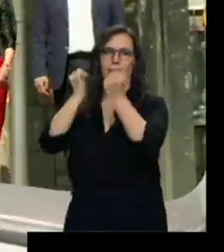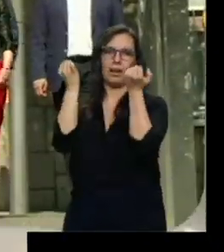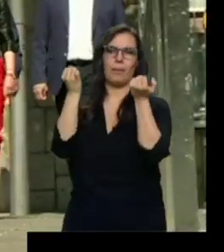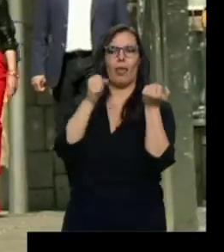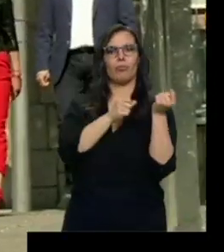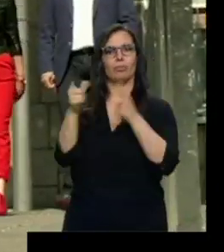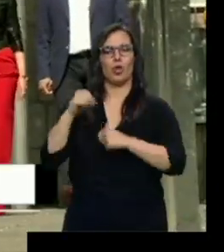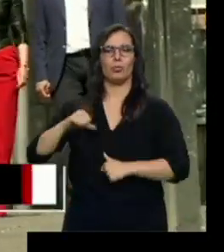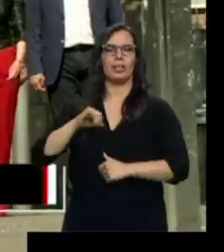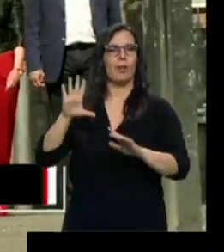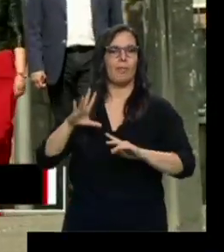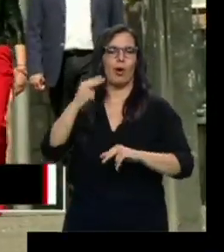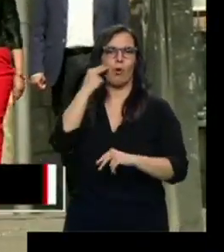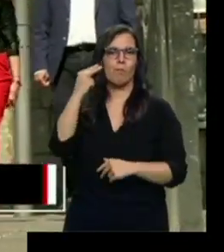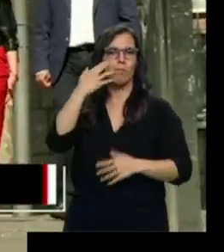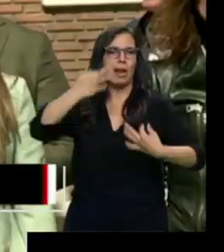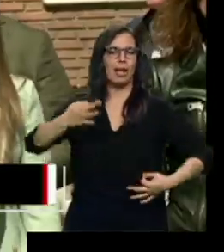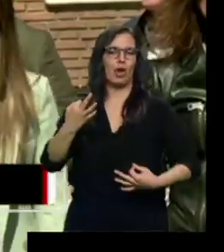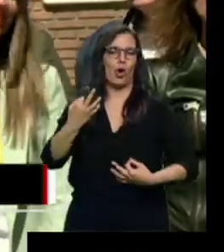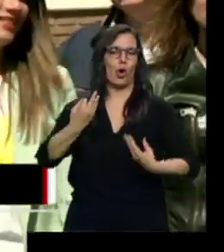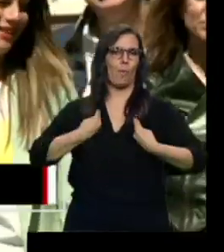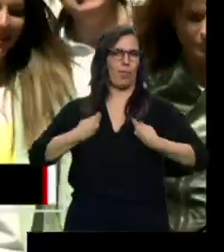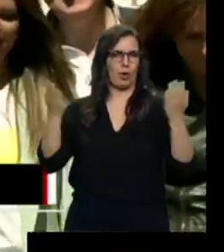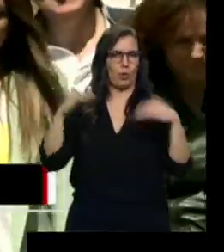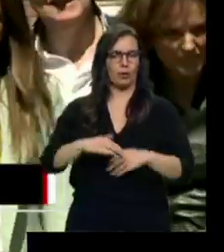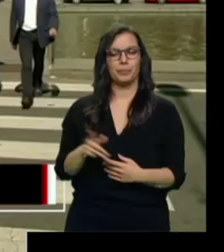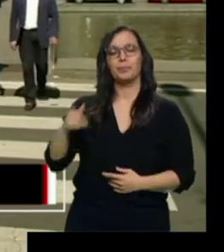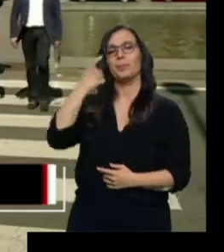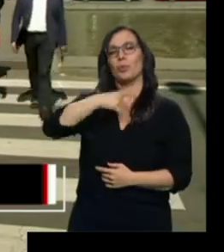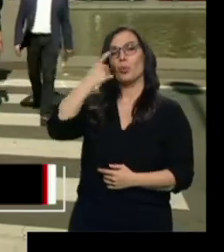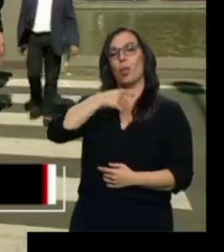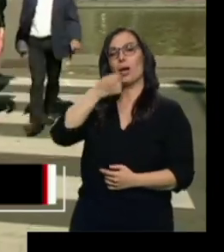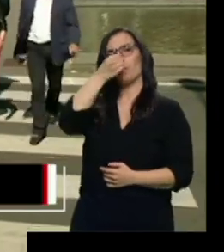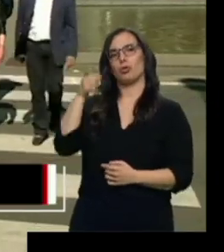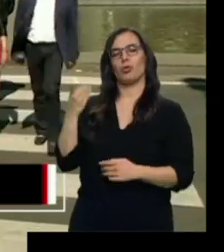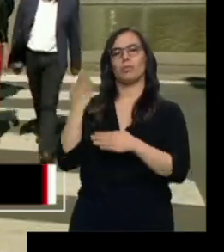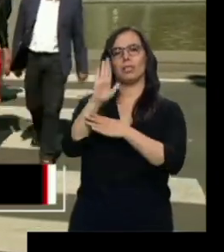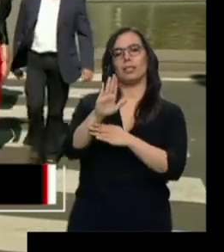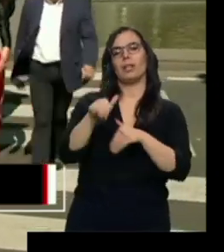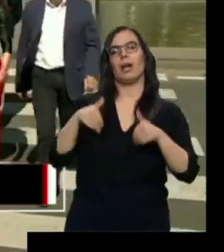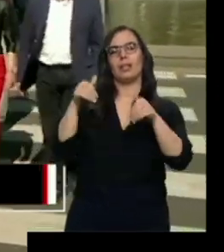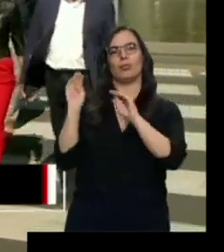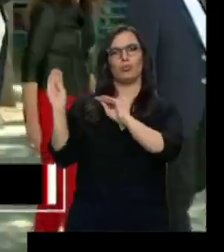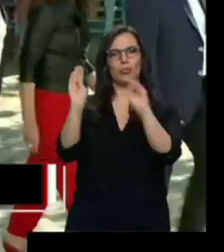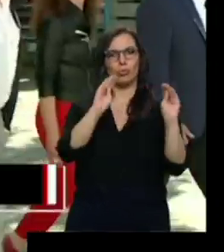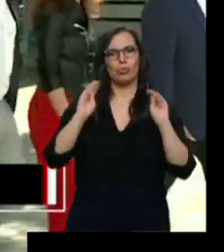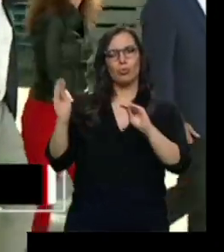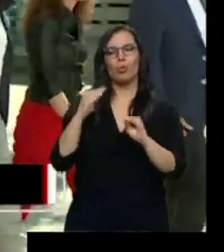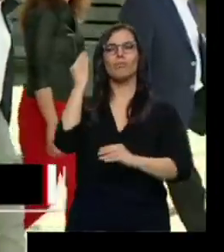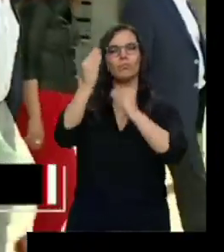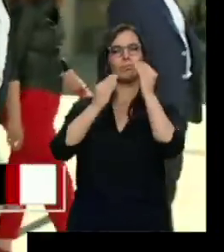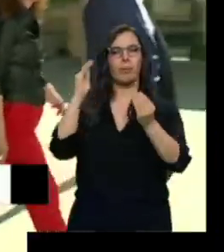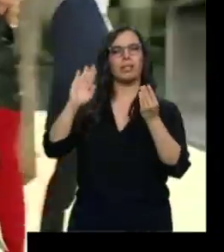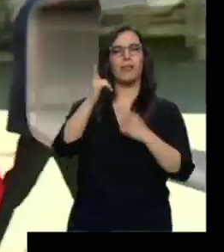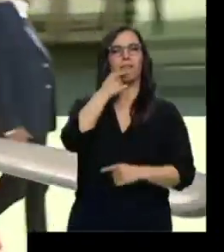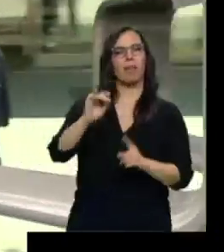El PSOE inicia el camino electoral con Tudanca presentando a sus candidatos al Parlamento Autonómico. Ven más cerca llegar a la Junta y para ello aseguran pelearán